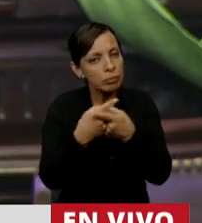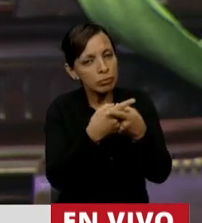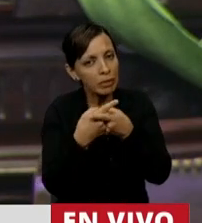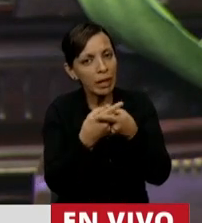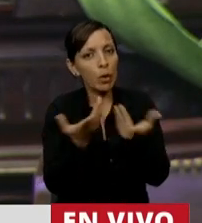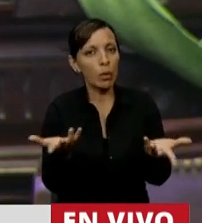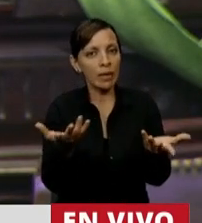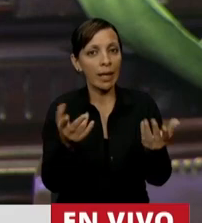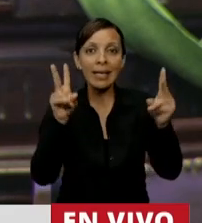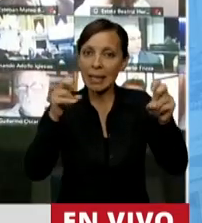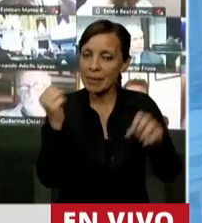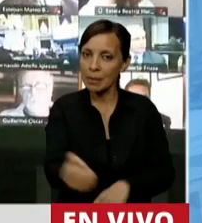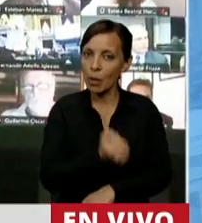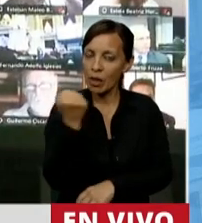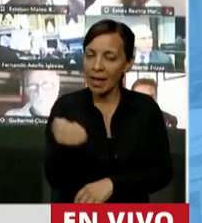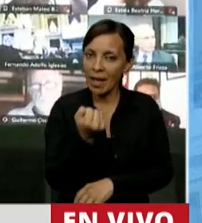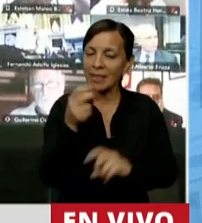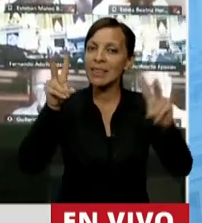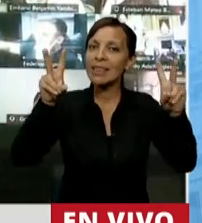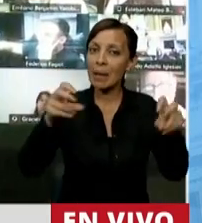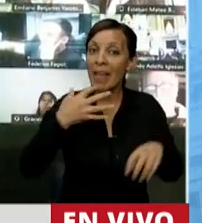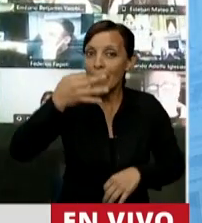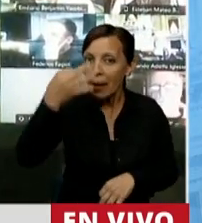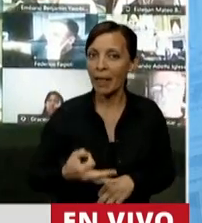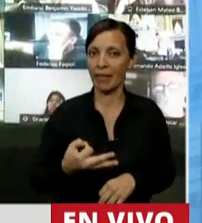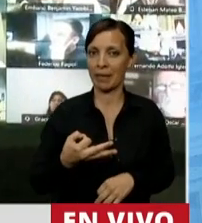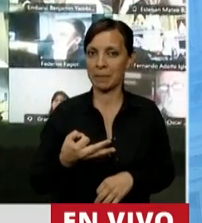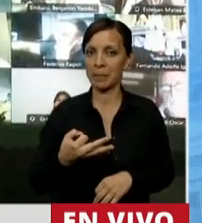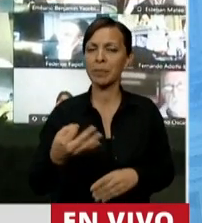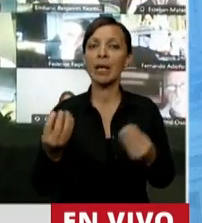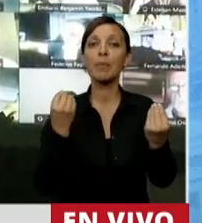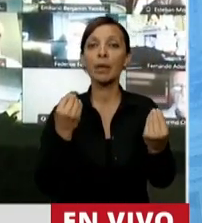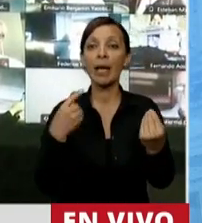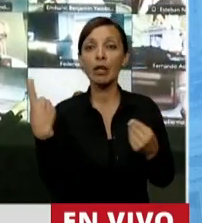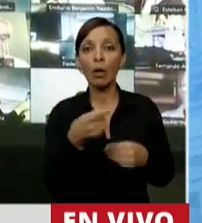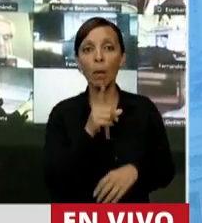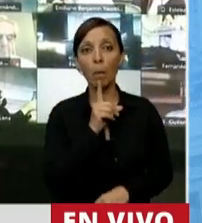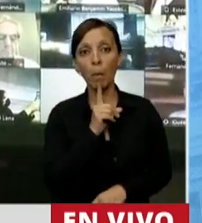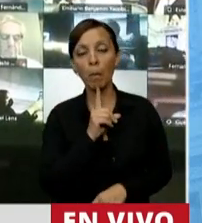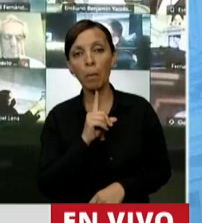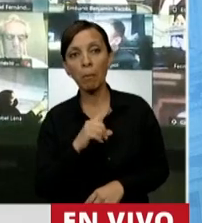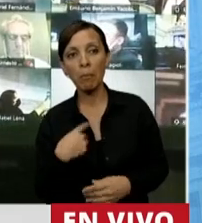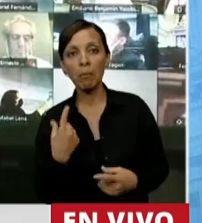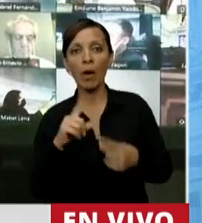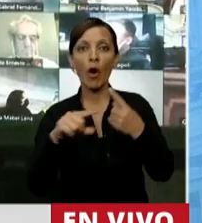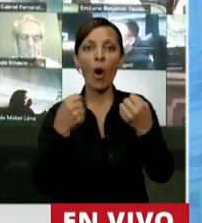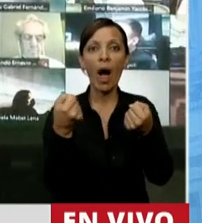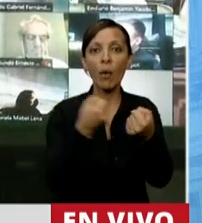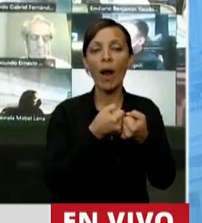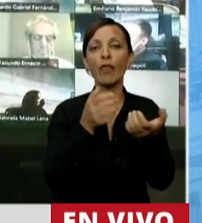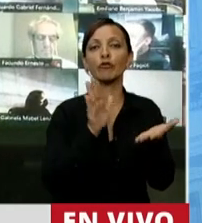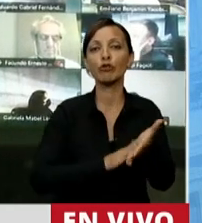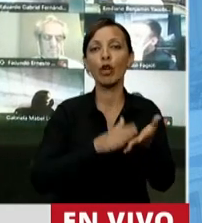los temas fuertes, aquellos temas que son de verdad. Porque el silencio y los acuerdos sobre aquellos